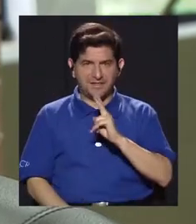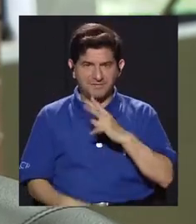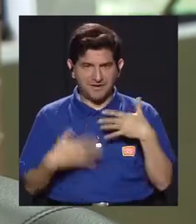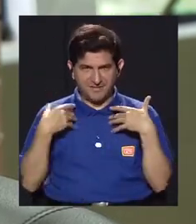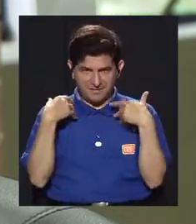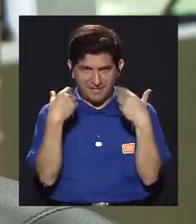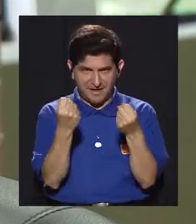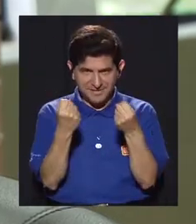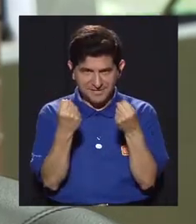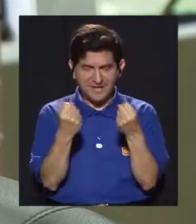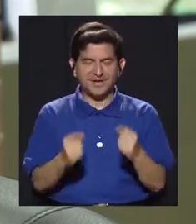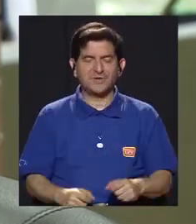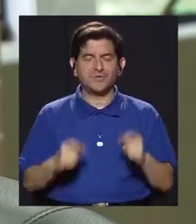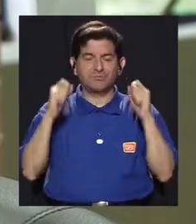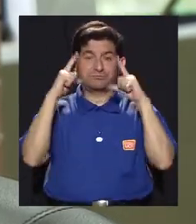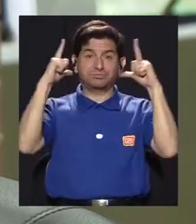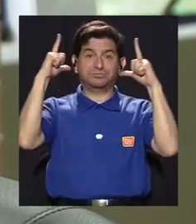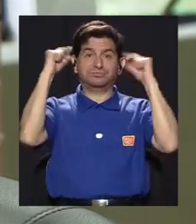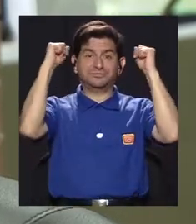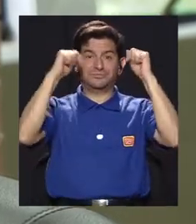la salud es increíble.